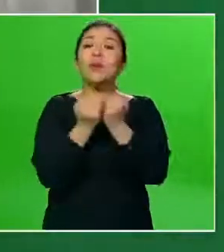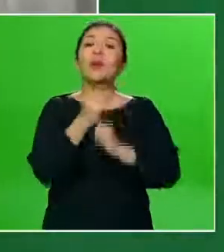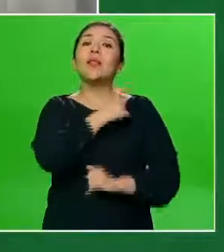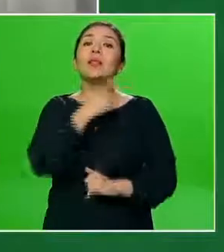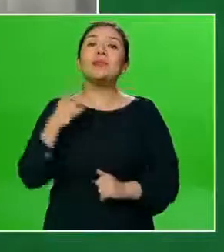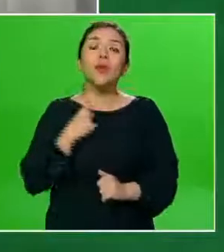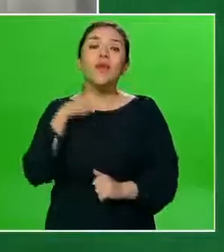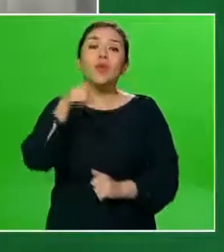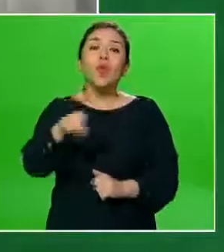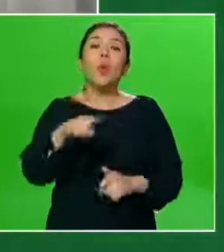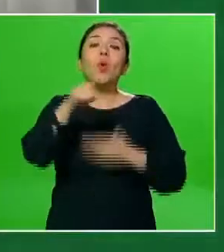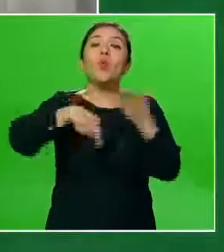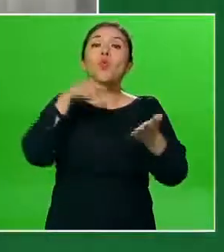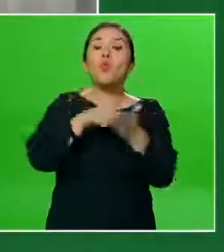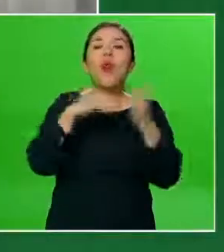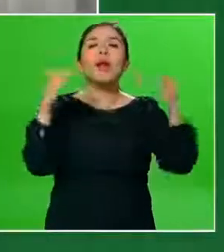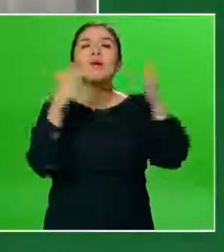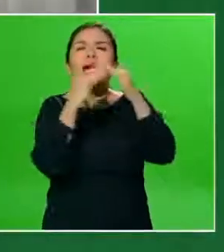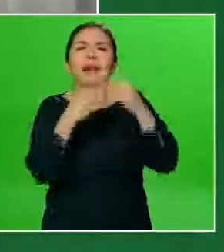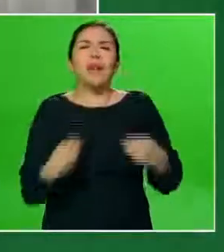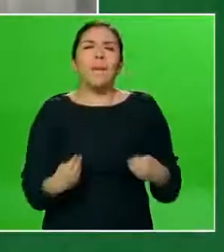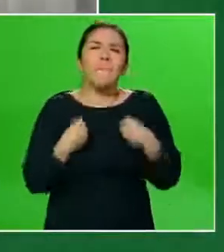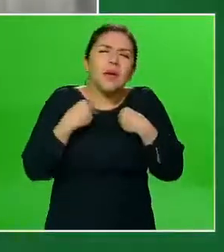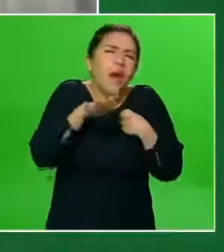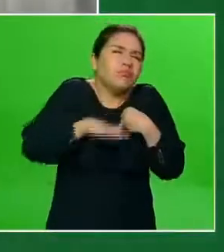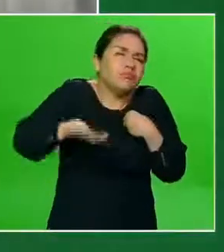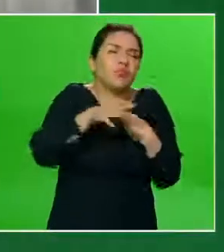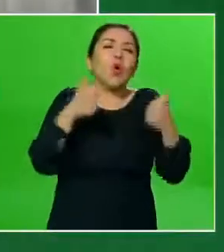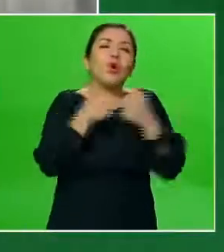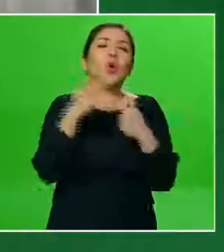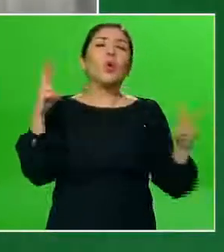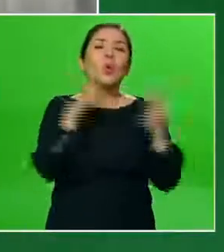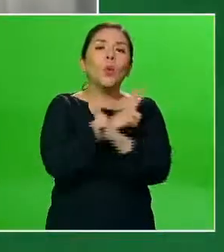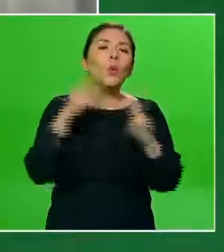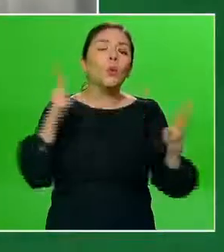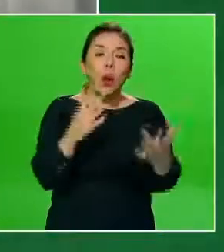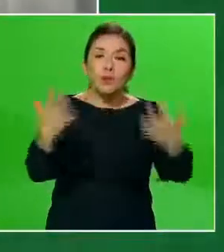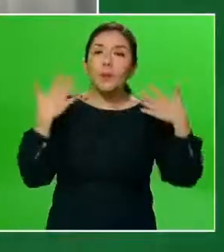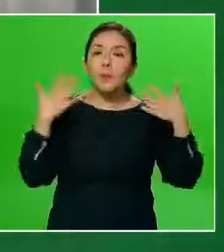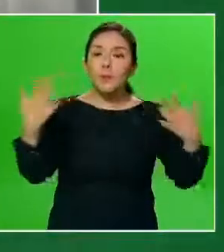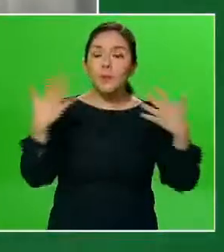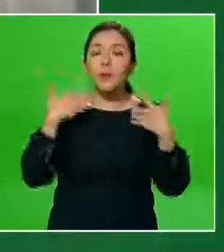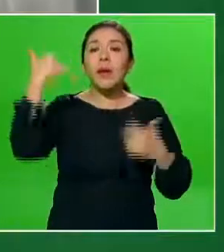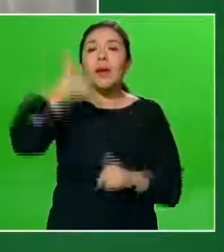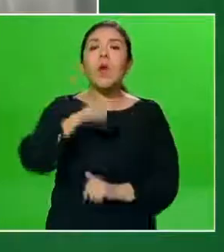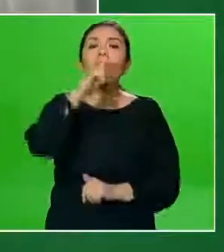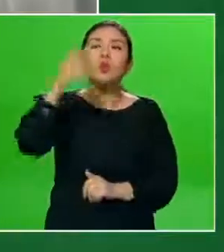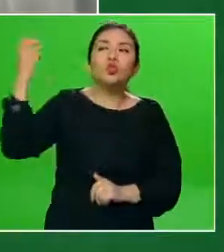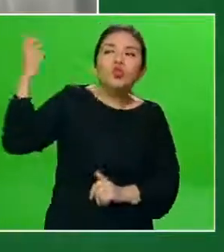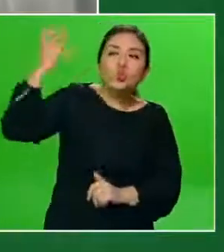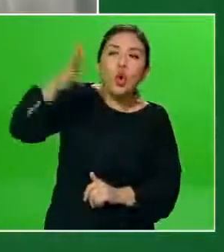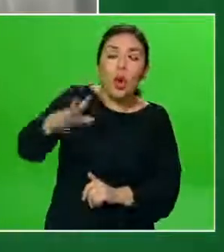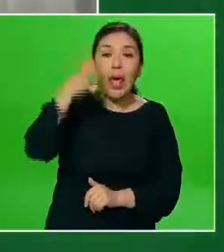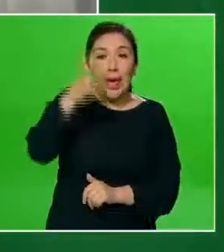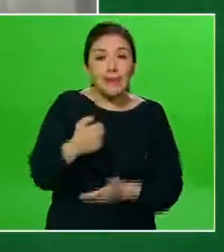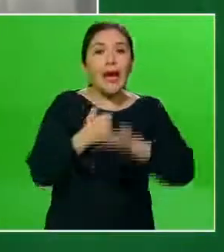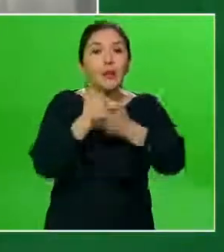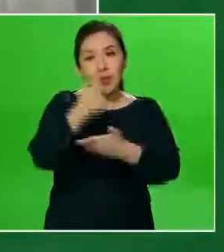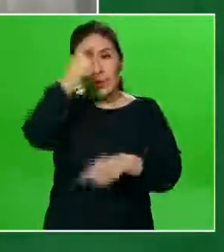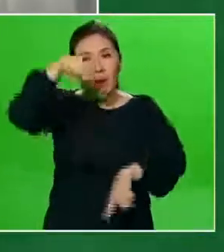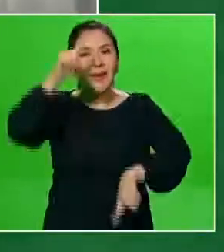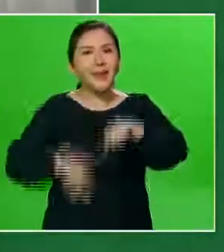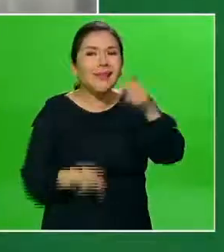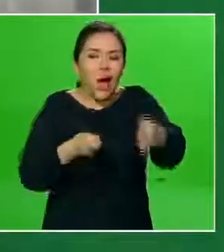nuestros espacios ventilados e iluminados. Estas son medidas generales que apoyarán en el control y la mitigación